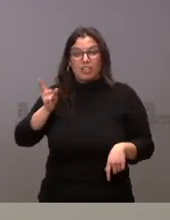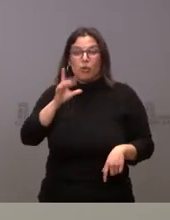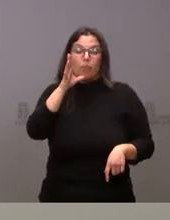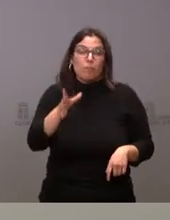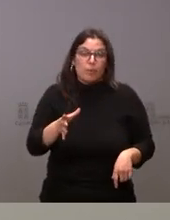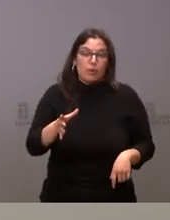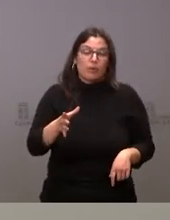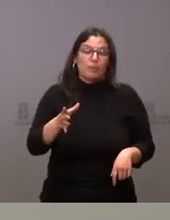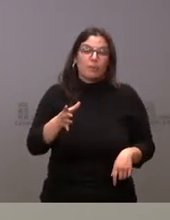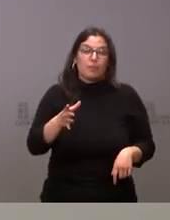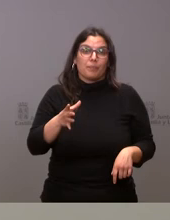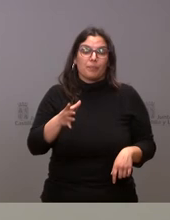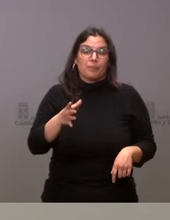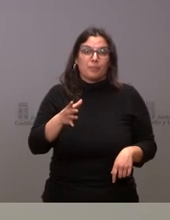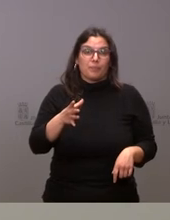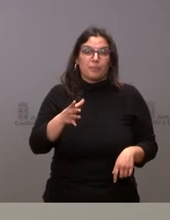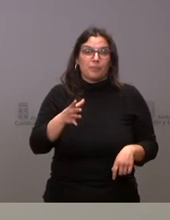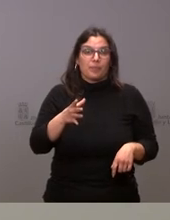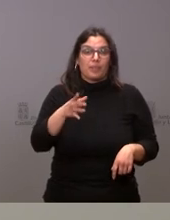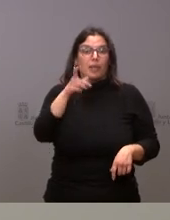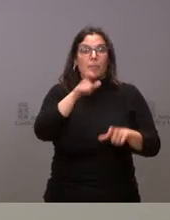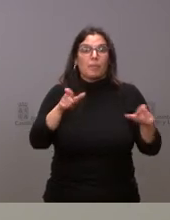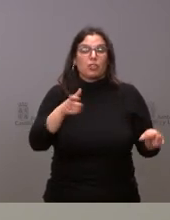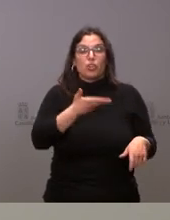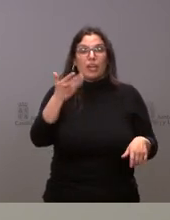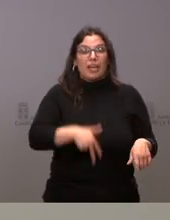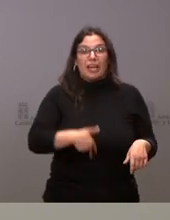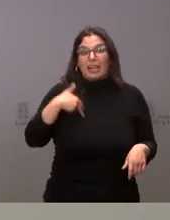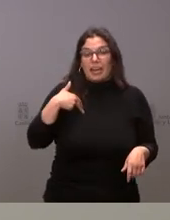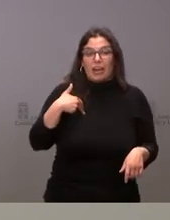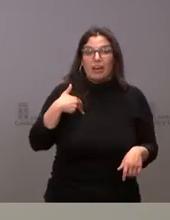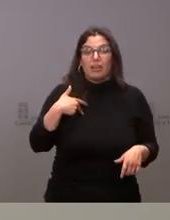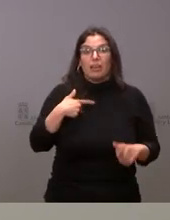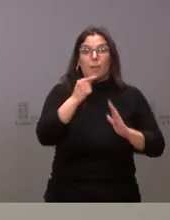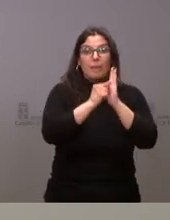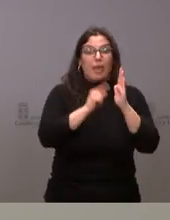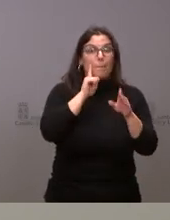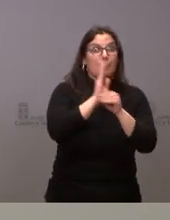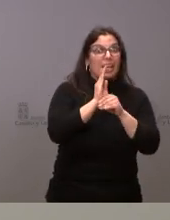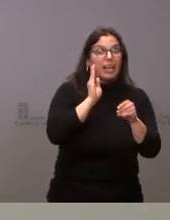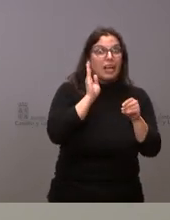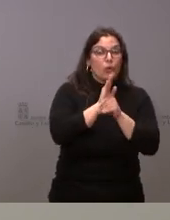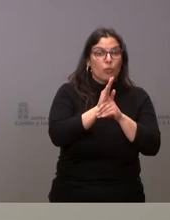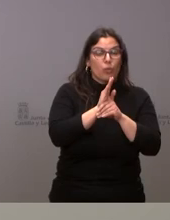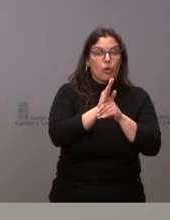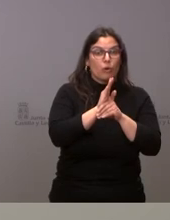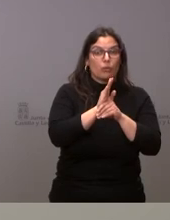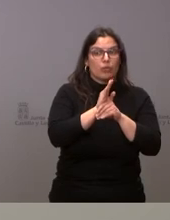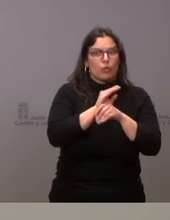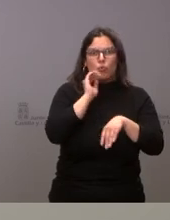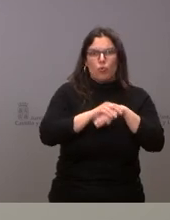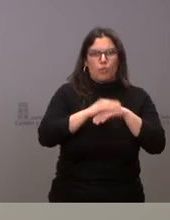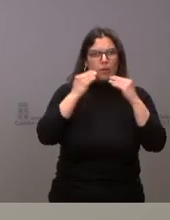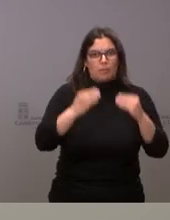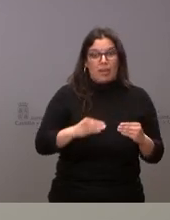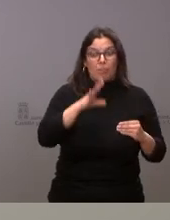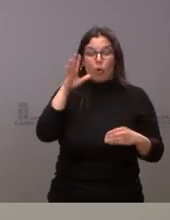por parte de la población en general de forma muy aceptable las medidas de precaución en relación con la pandemia de